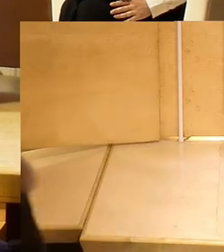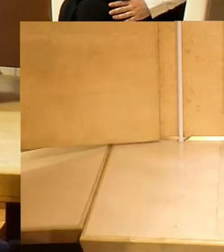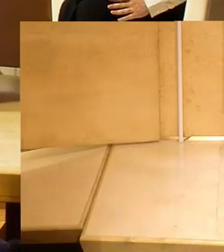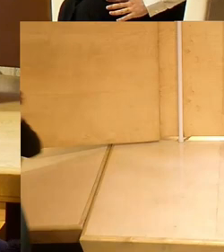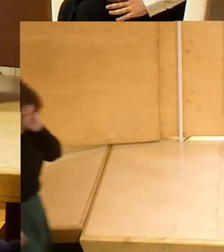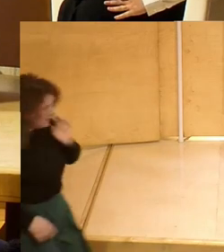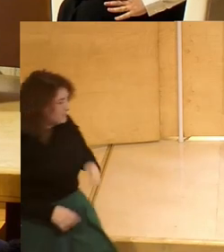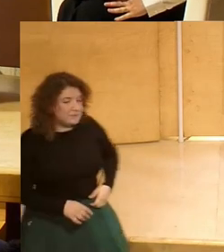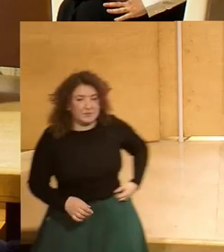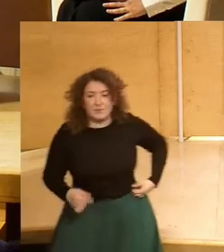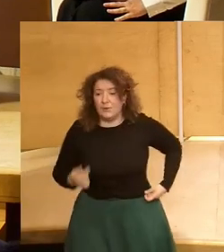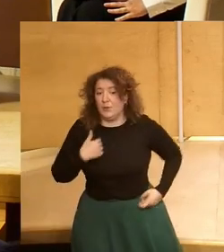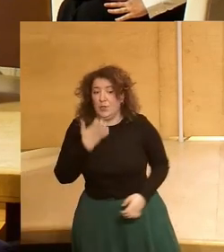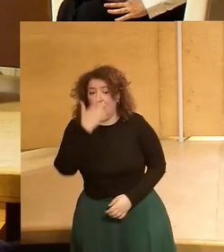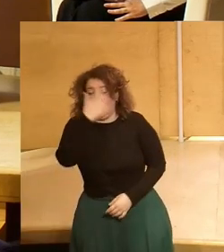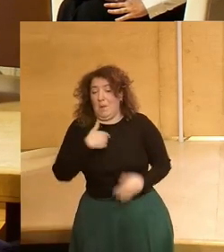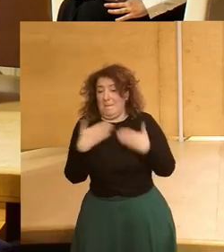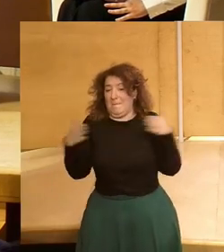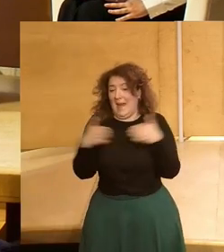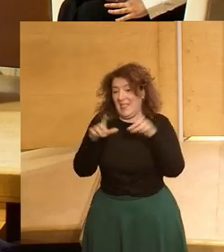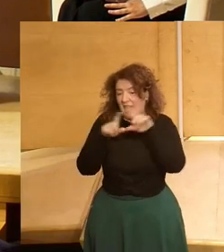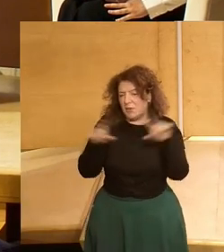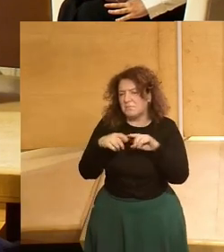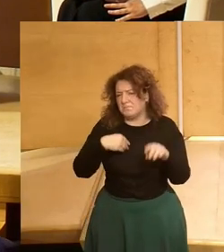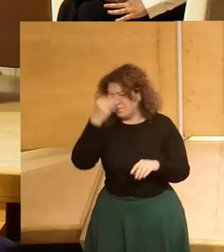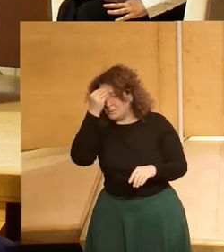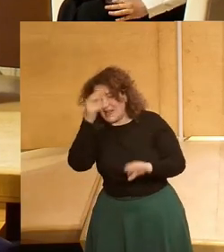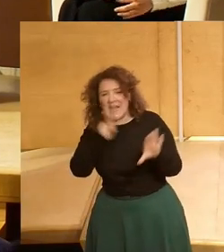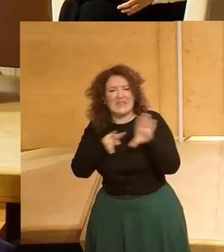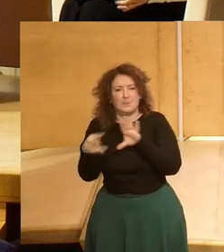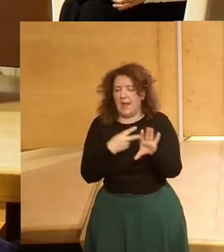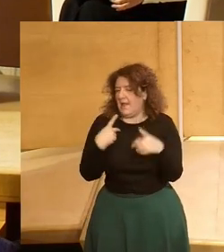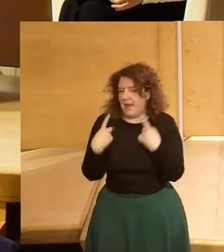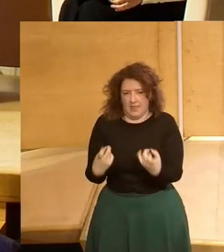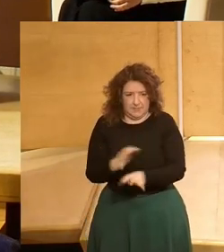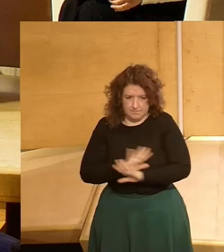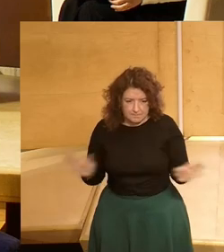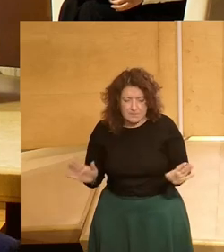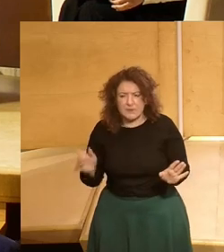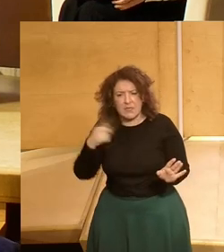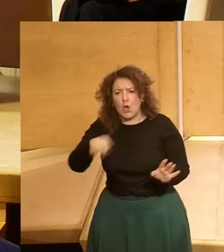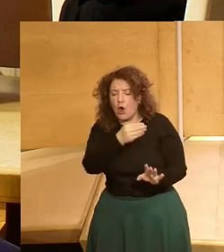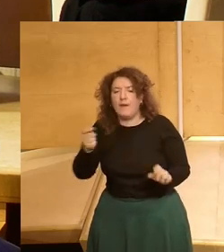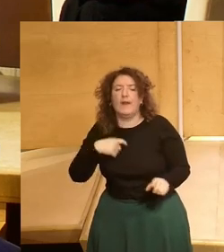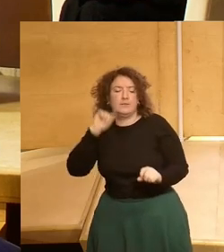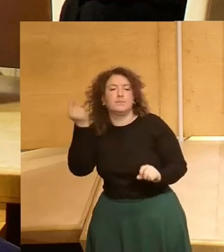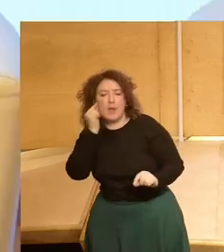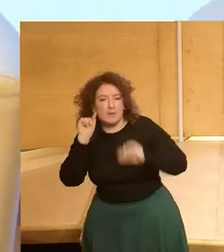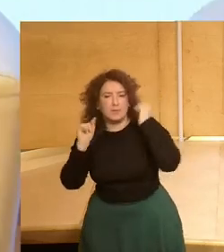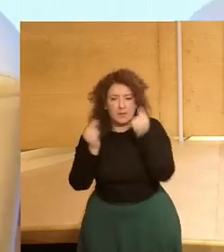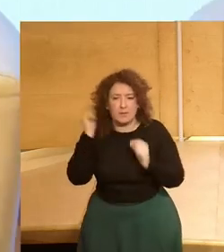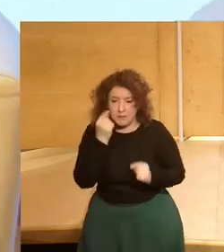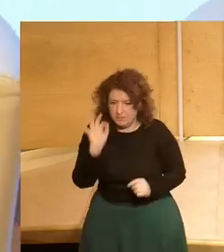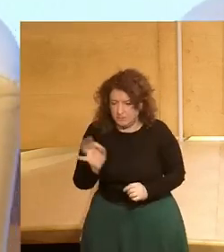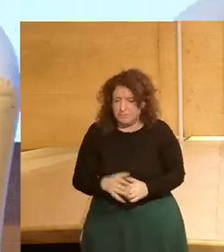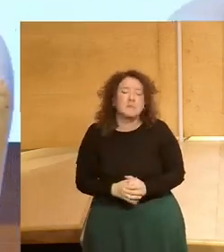como emprendedor la verdad es que sí que obviamente creo necesario que haya transparencia y que efectivamente llegue a todos los jóvenes también es verdad